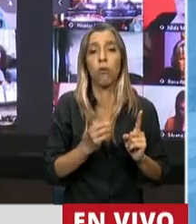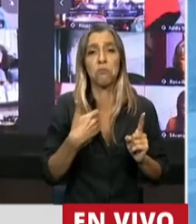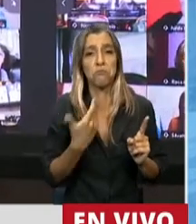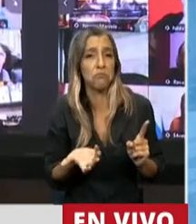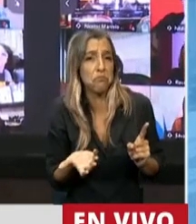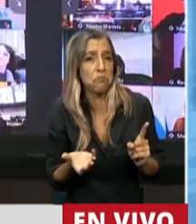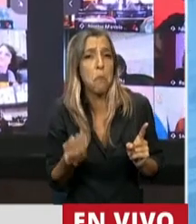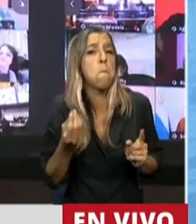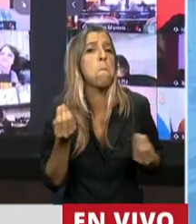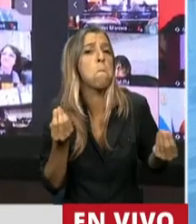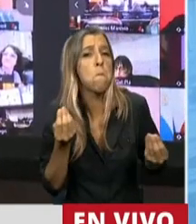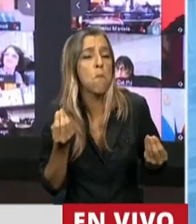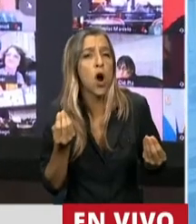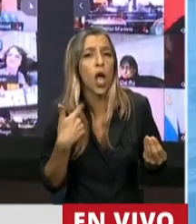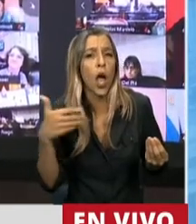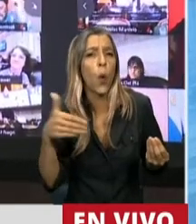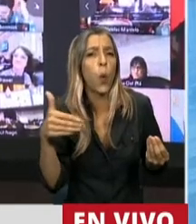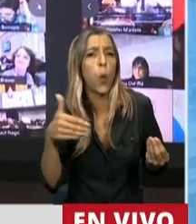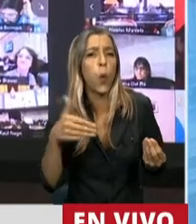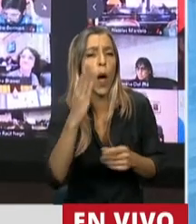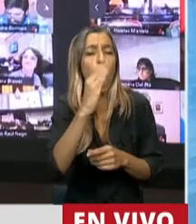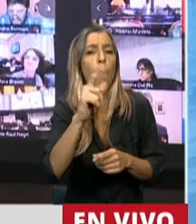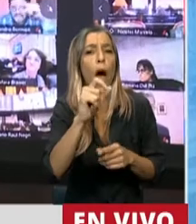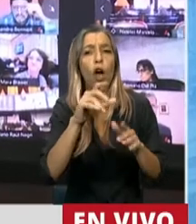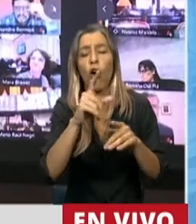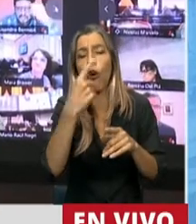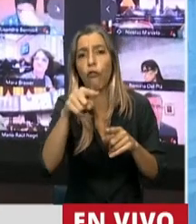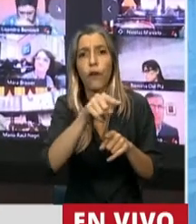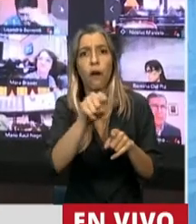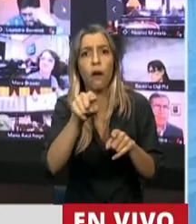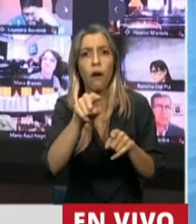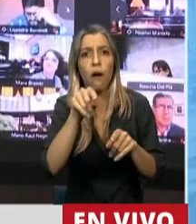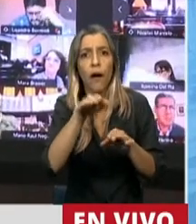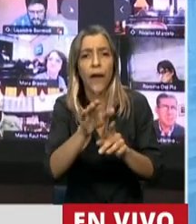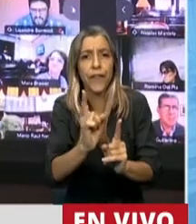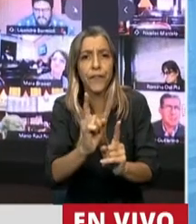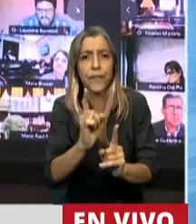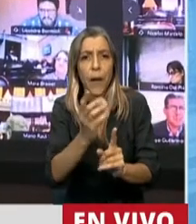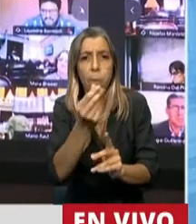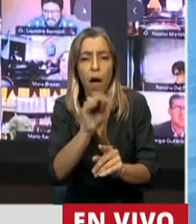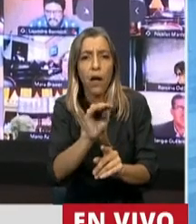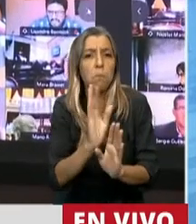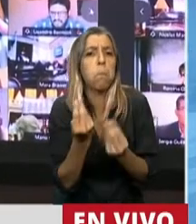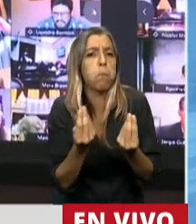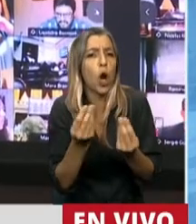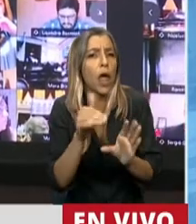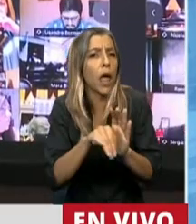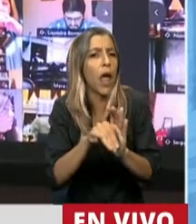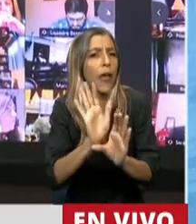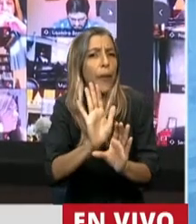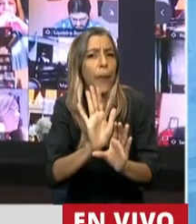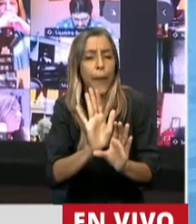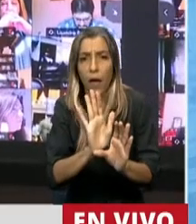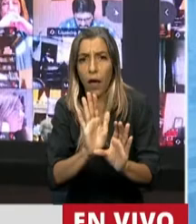la necesidad de que tenga que haber demora por los bancos si obviamente el interés mayor en este proyecto de ley es